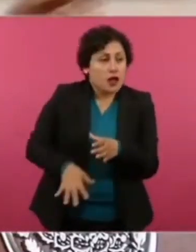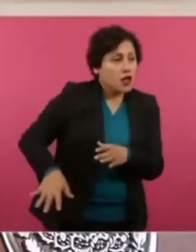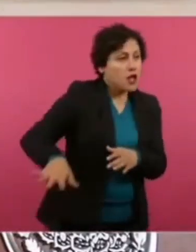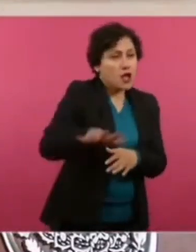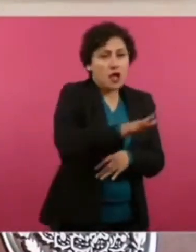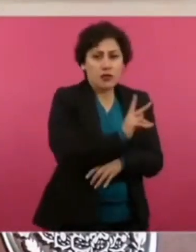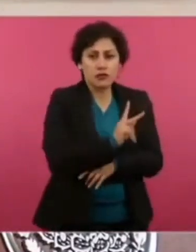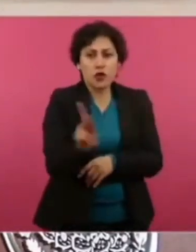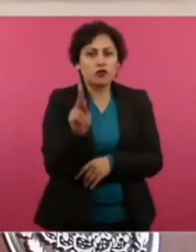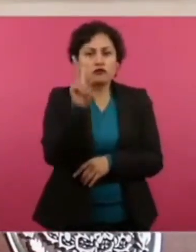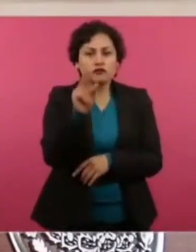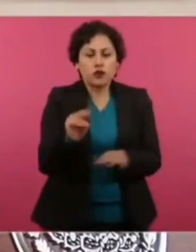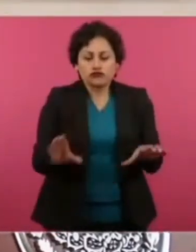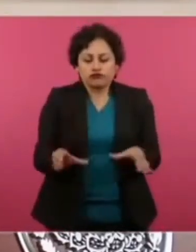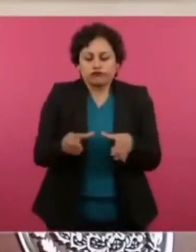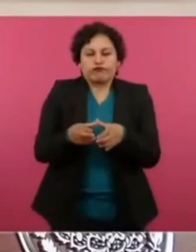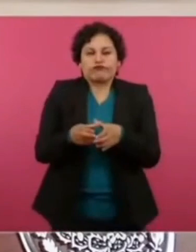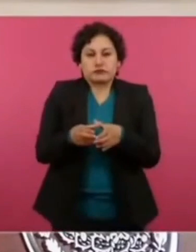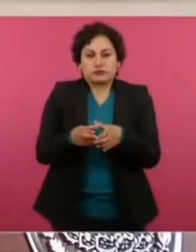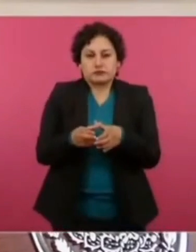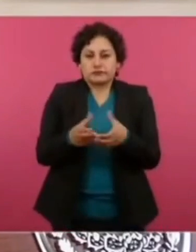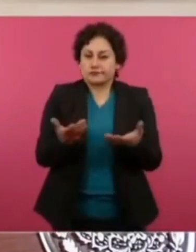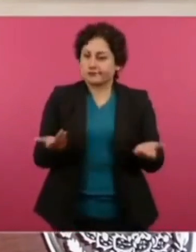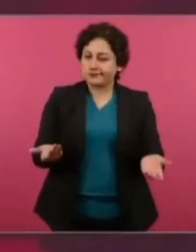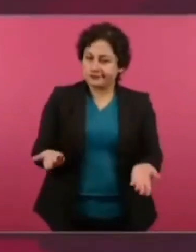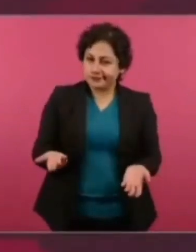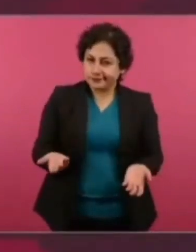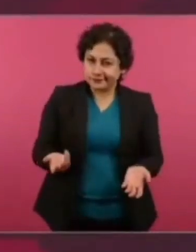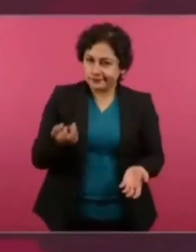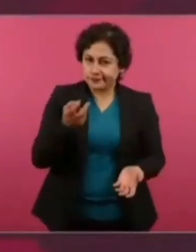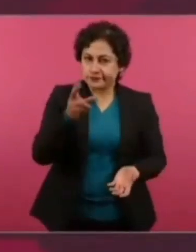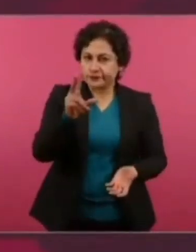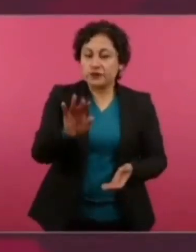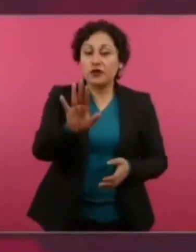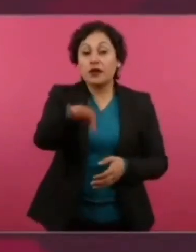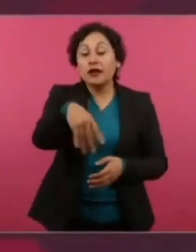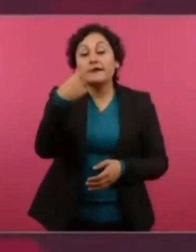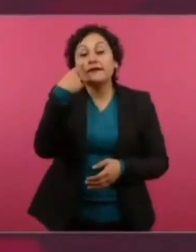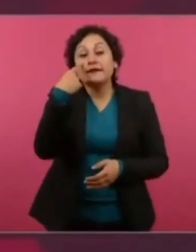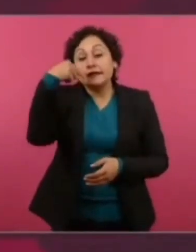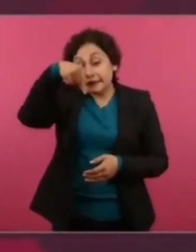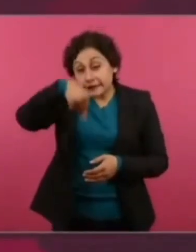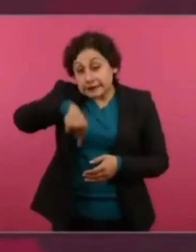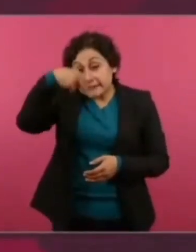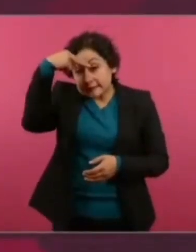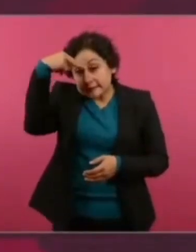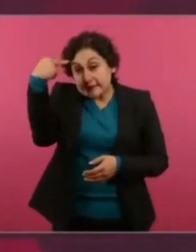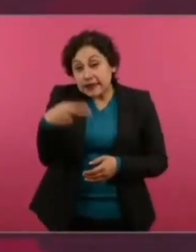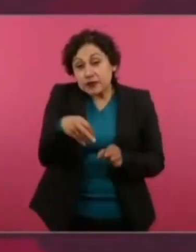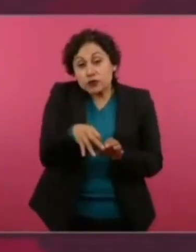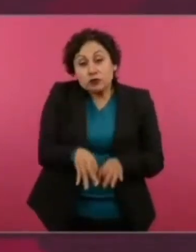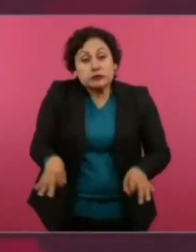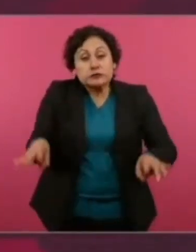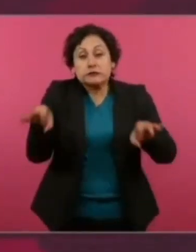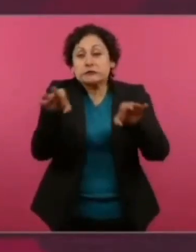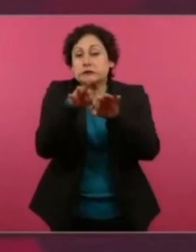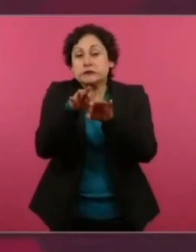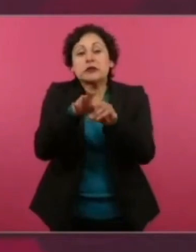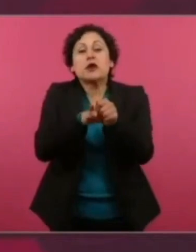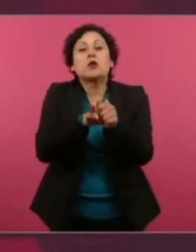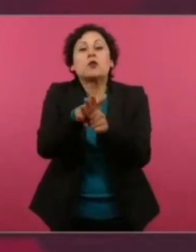Aquí lo importante en México es que son millones de mexicanos los que